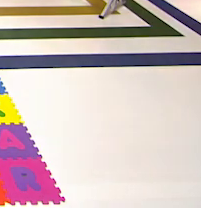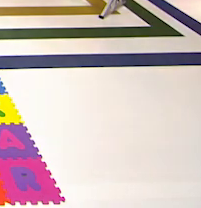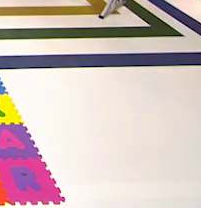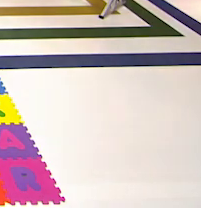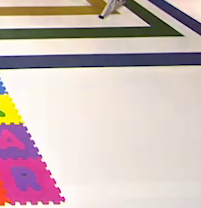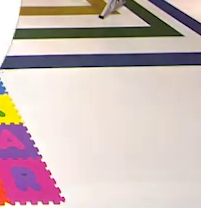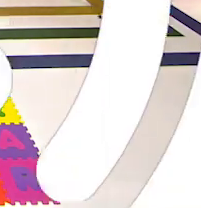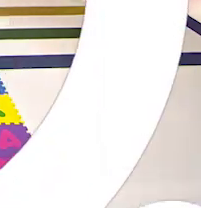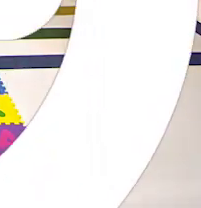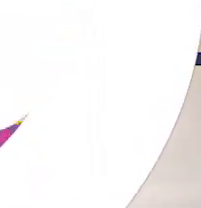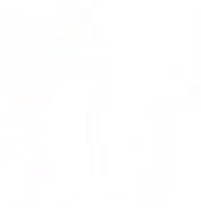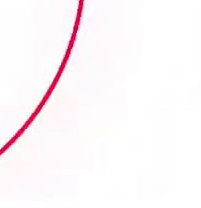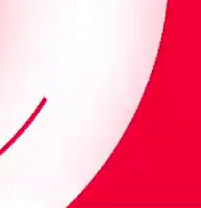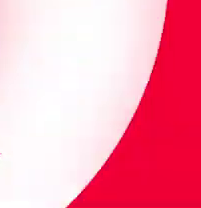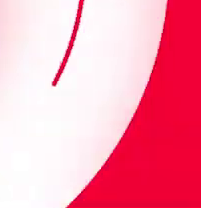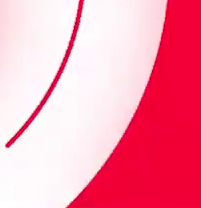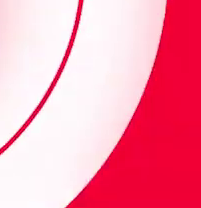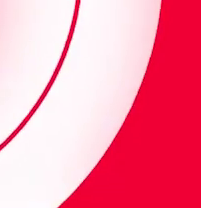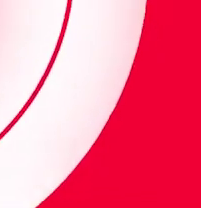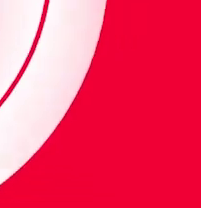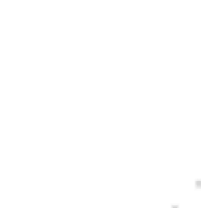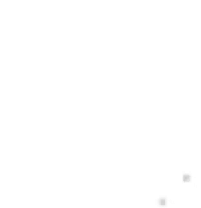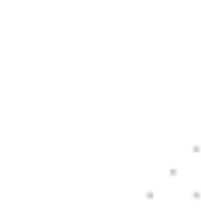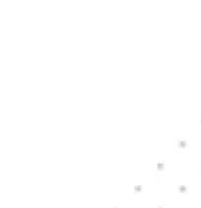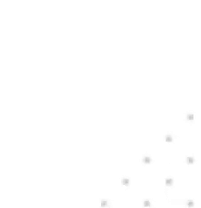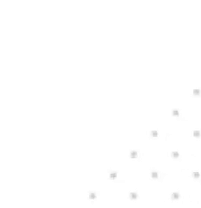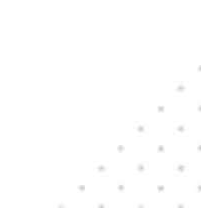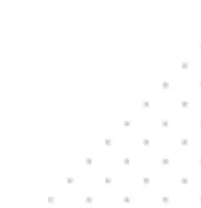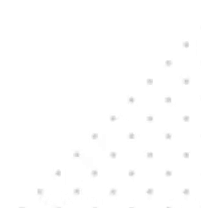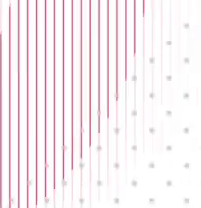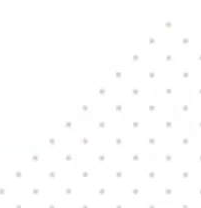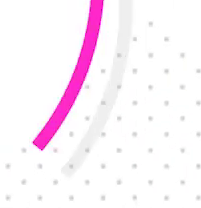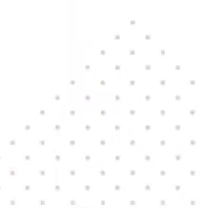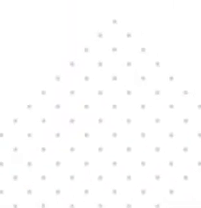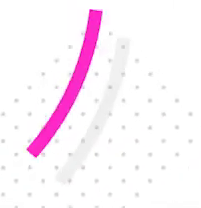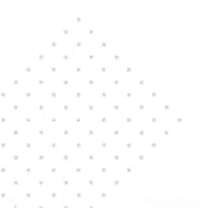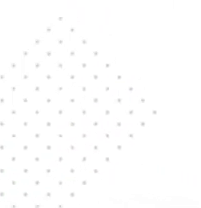Sí, lo estaba haciendo la línea, mi piloto. No, no, no. No,